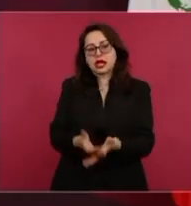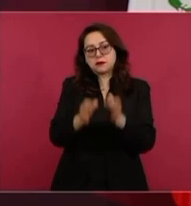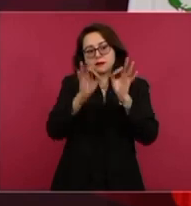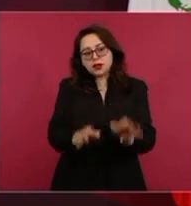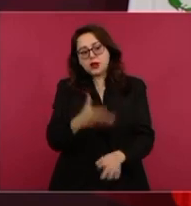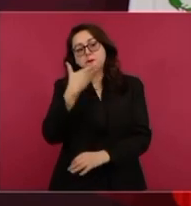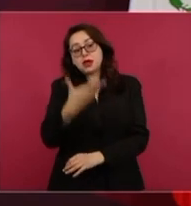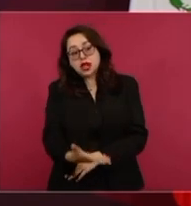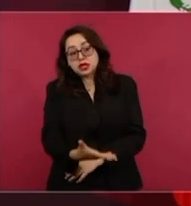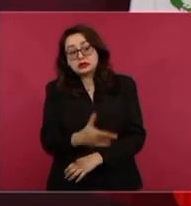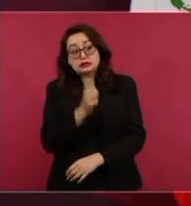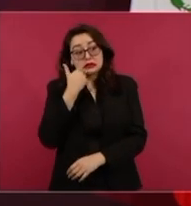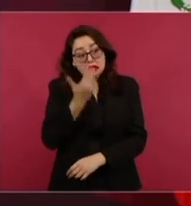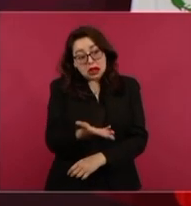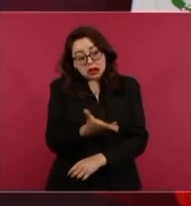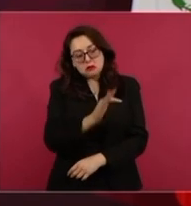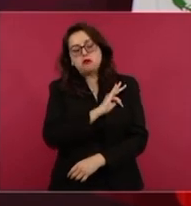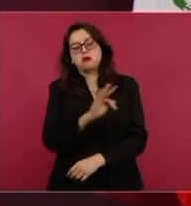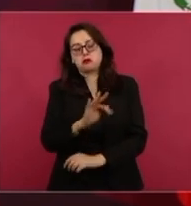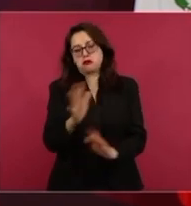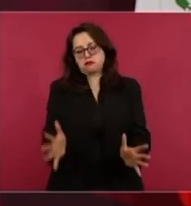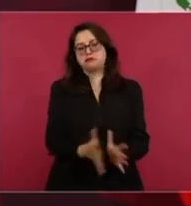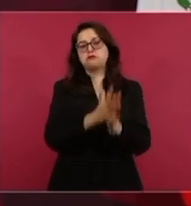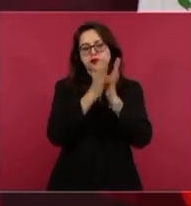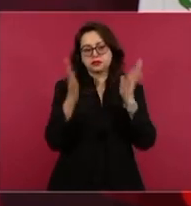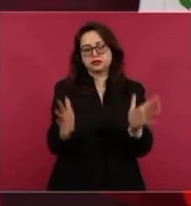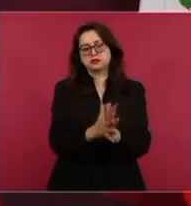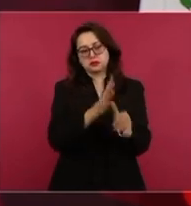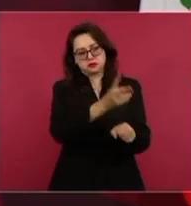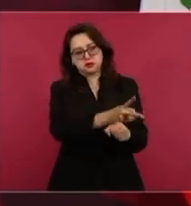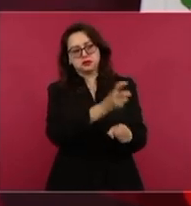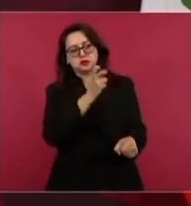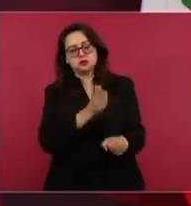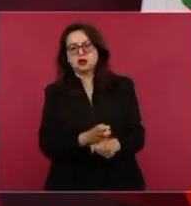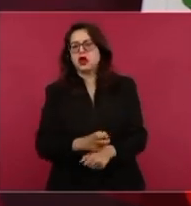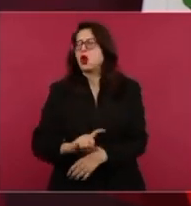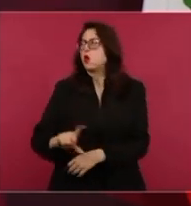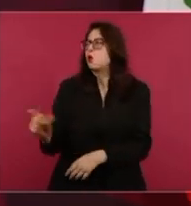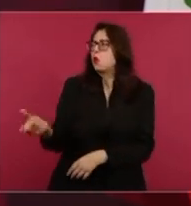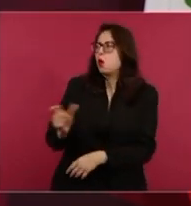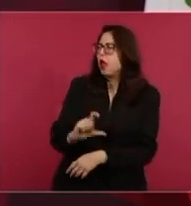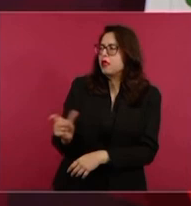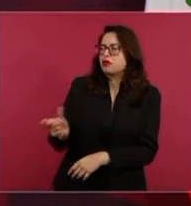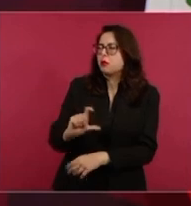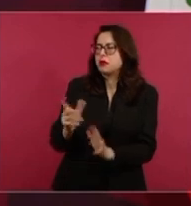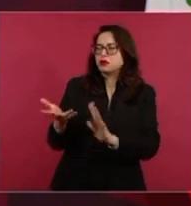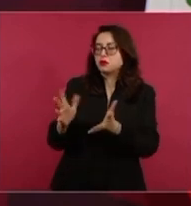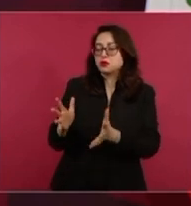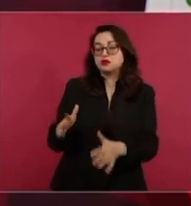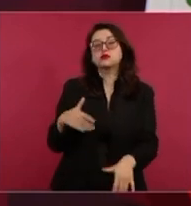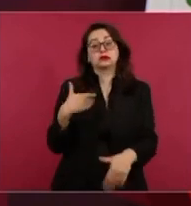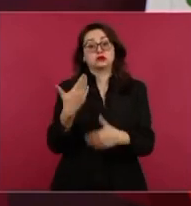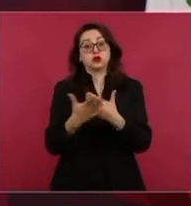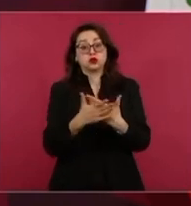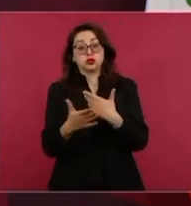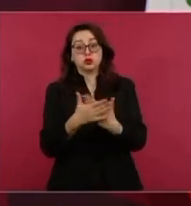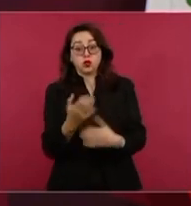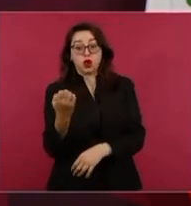por eso lo quiero hacer pronto, para que en enero ya